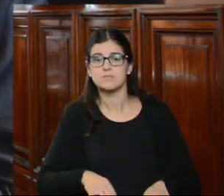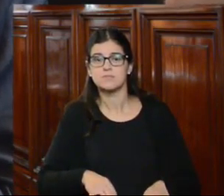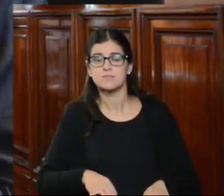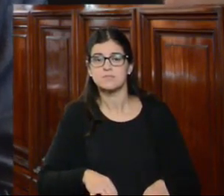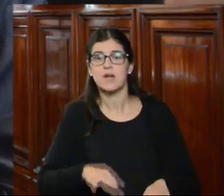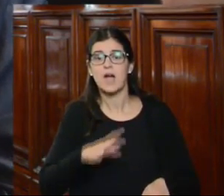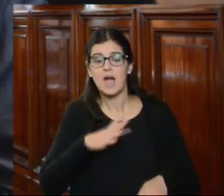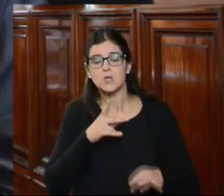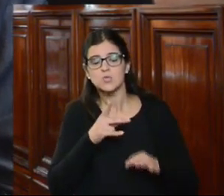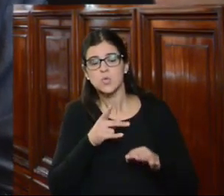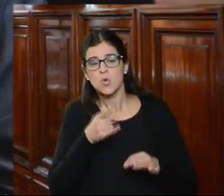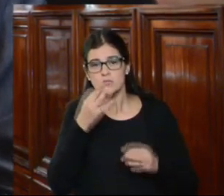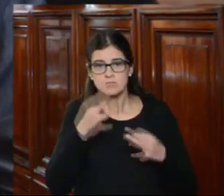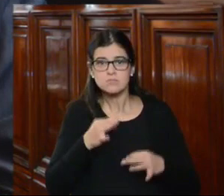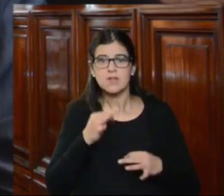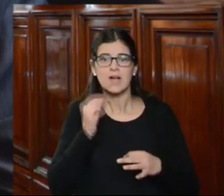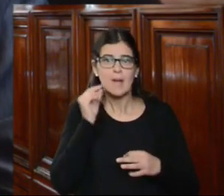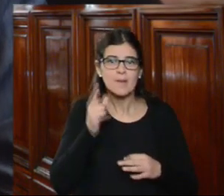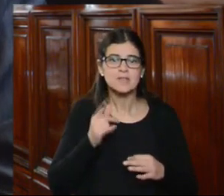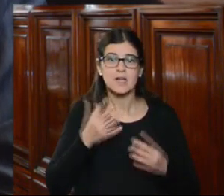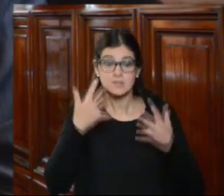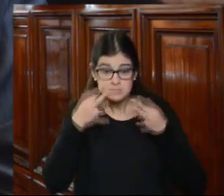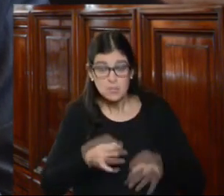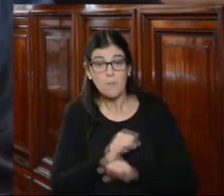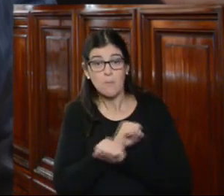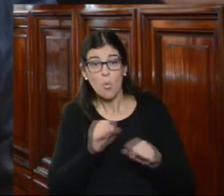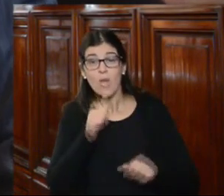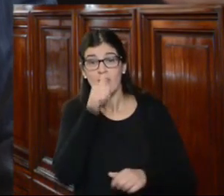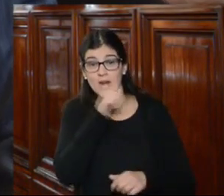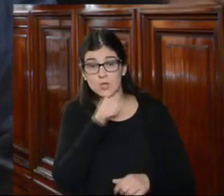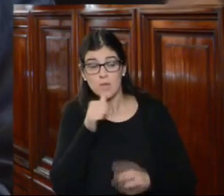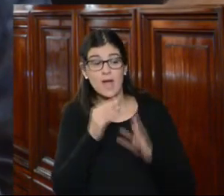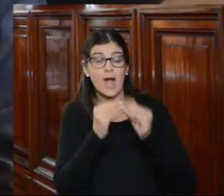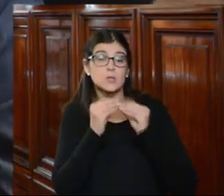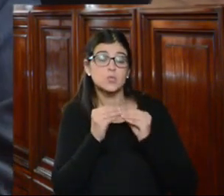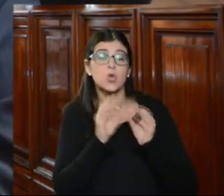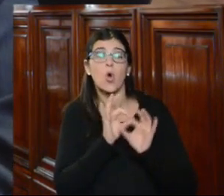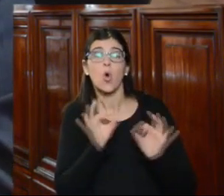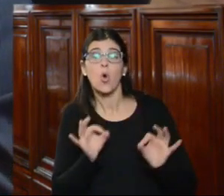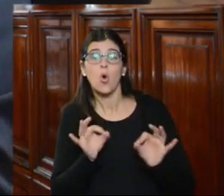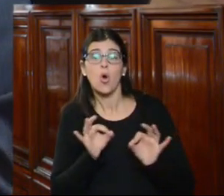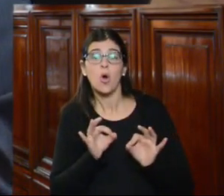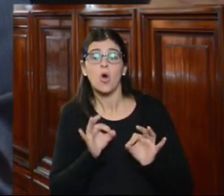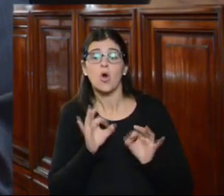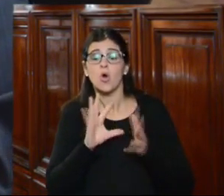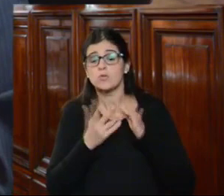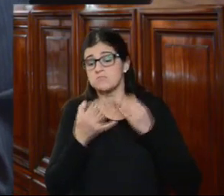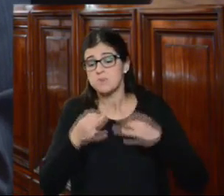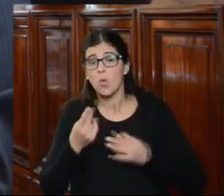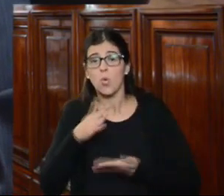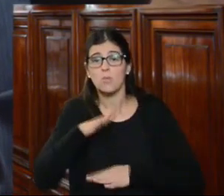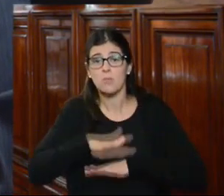sus competencias si realmente pueden resolver asuntos o normalmente son una instancia